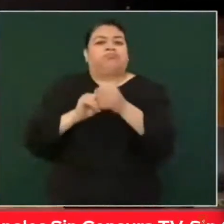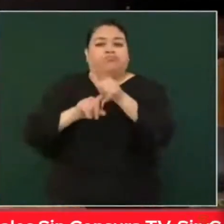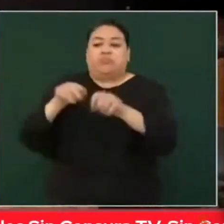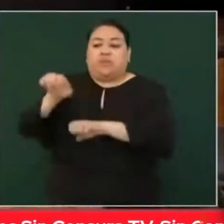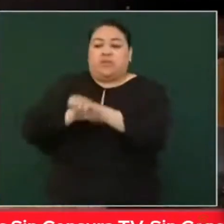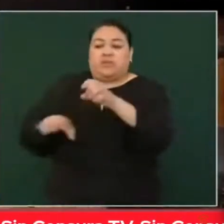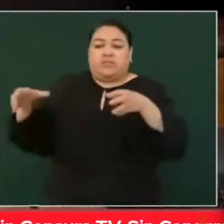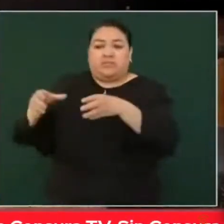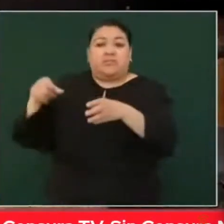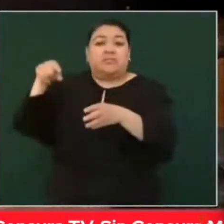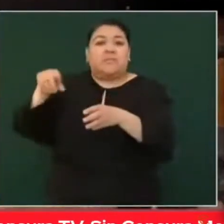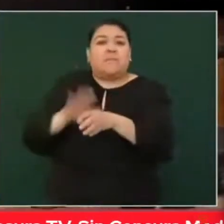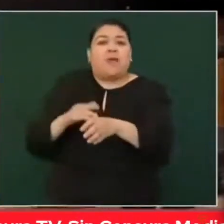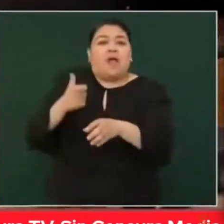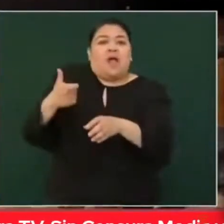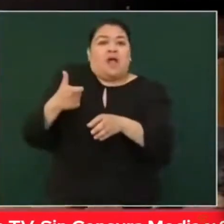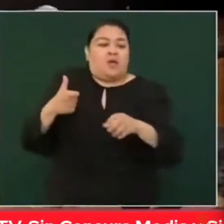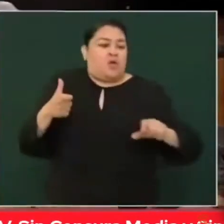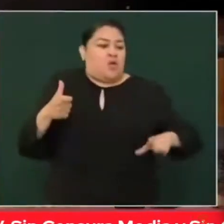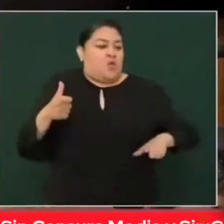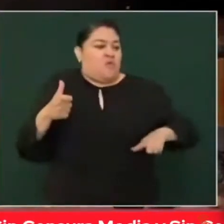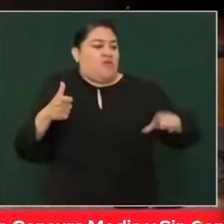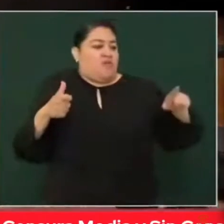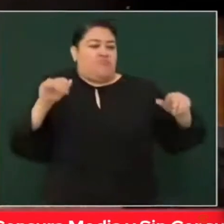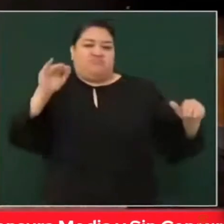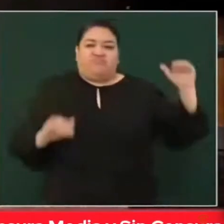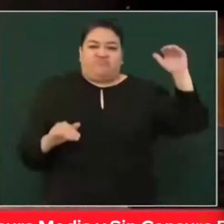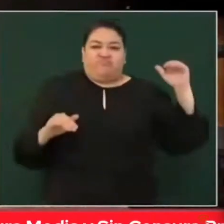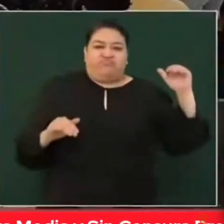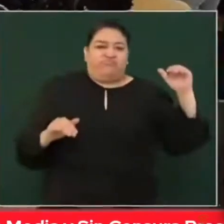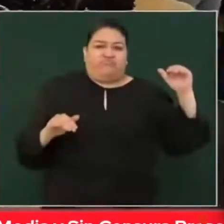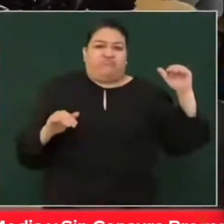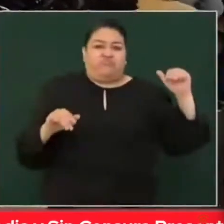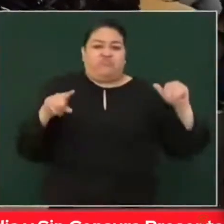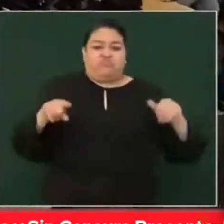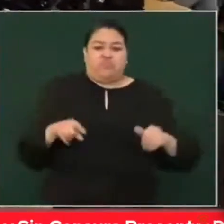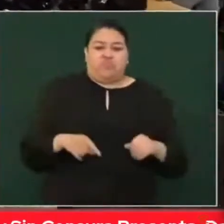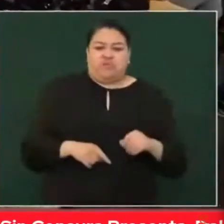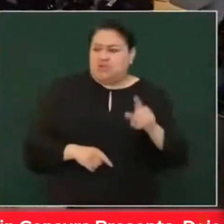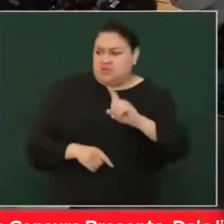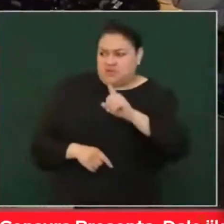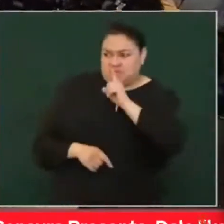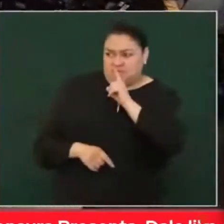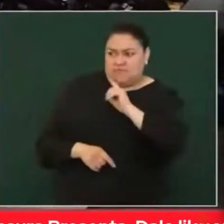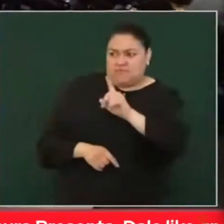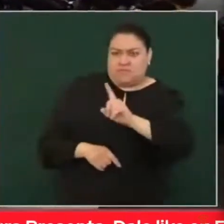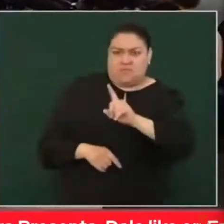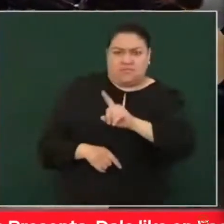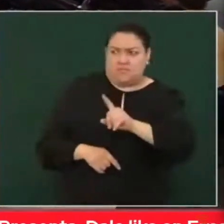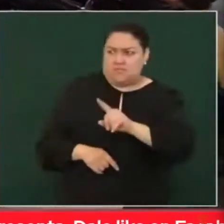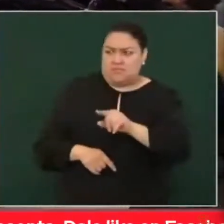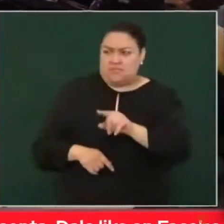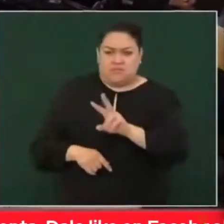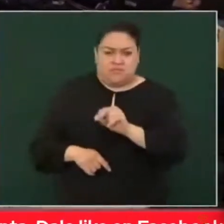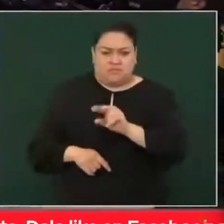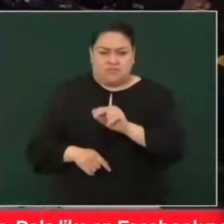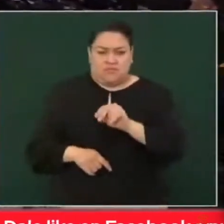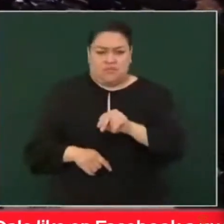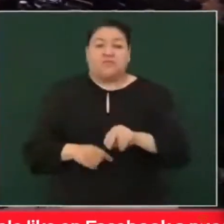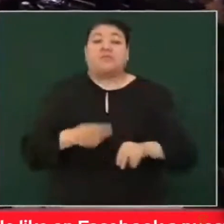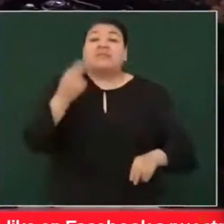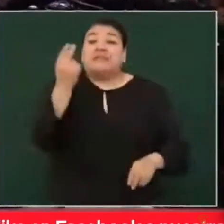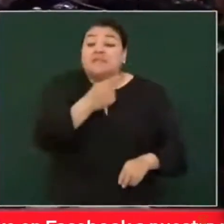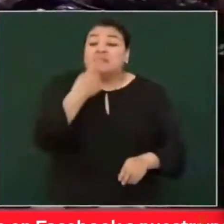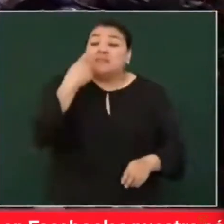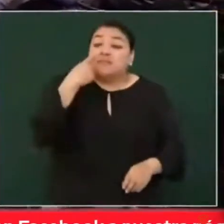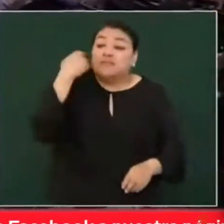empresa es más poderosa que los gobernantes. No, eso no es cierto, pero hay que